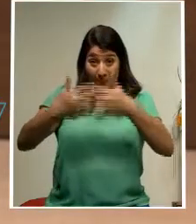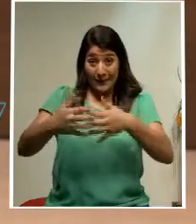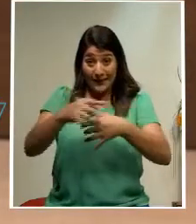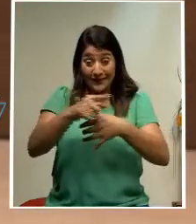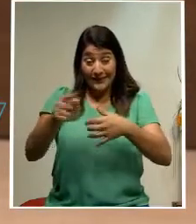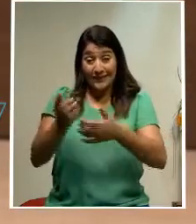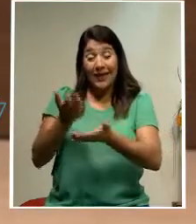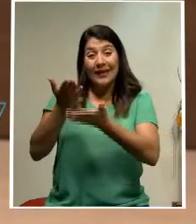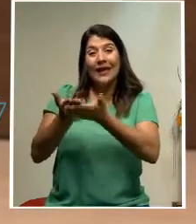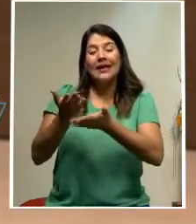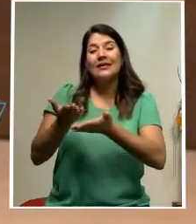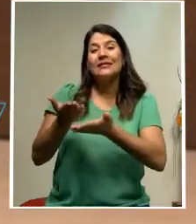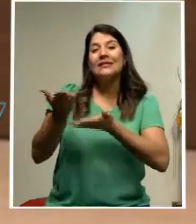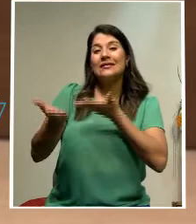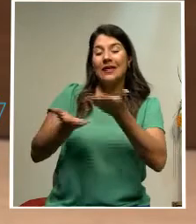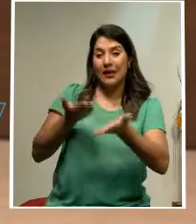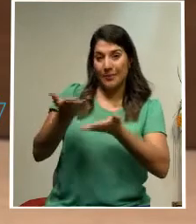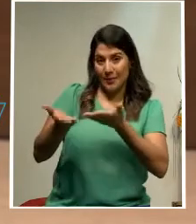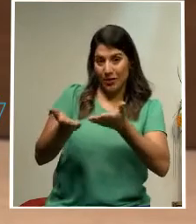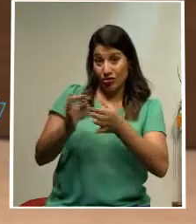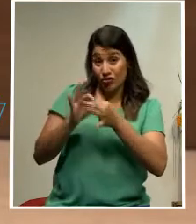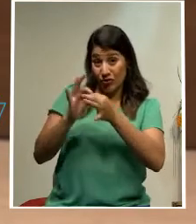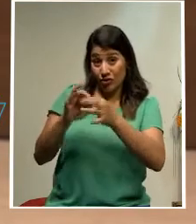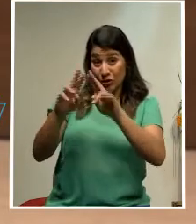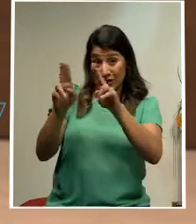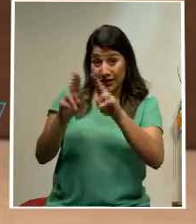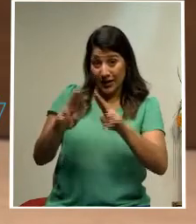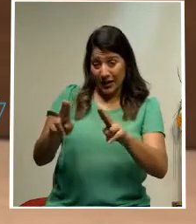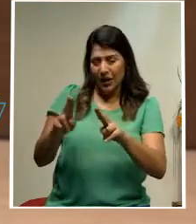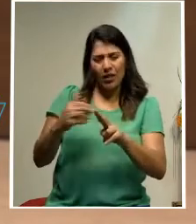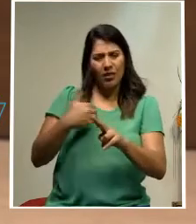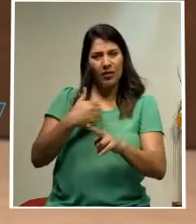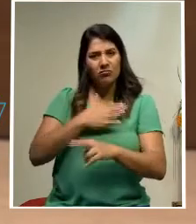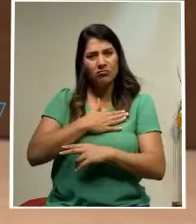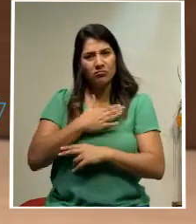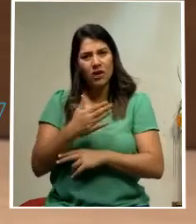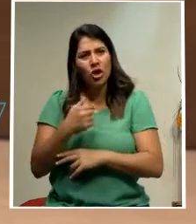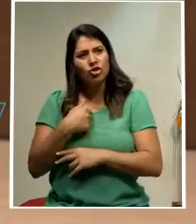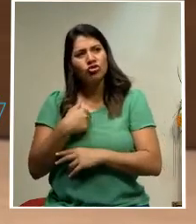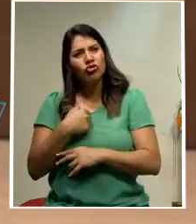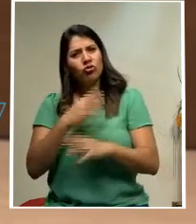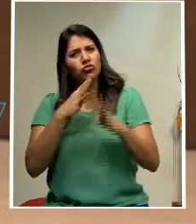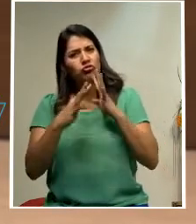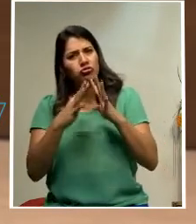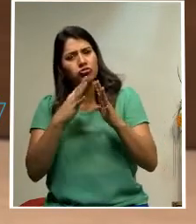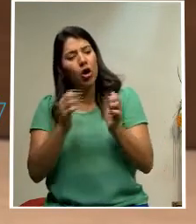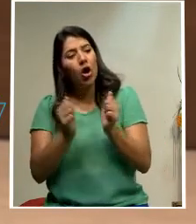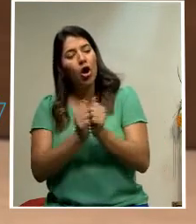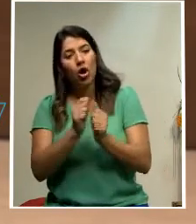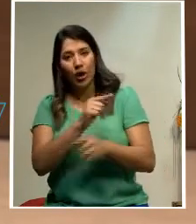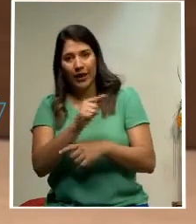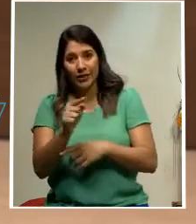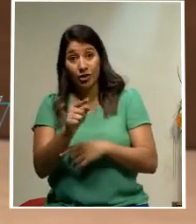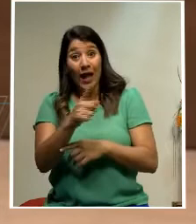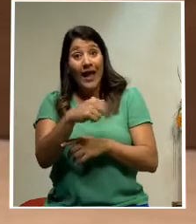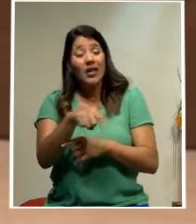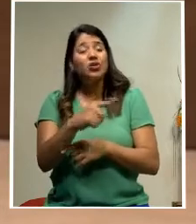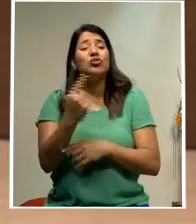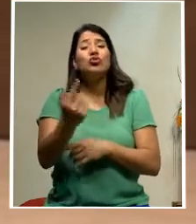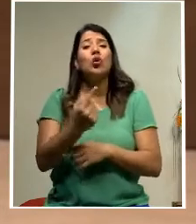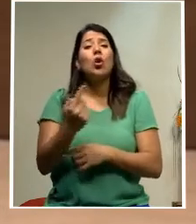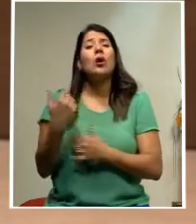de conectividad, han estado anuentes, yo he estado en varias conversaciones con ellos, donde están esperando